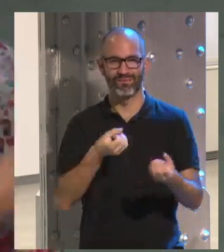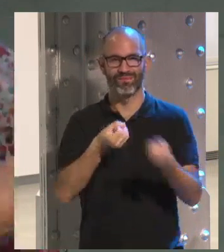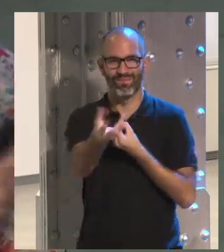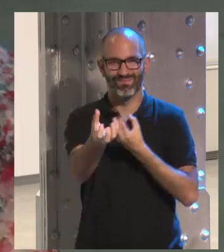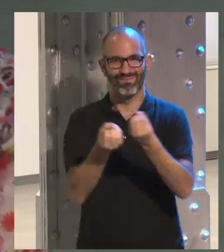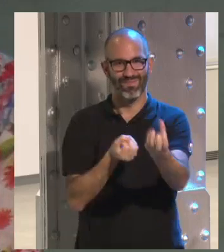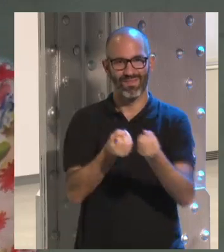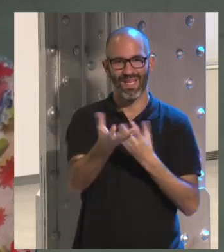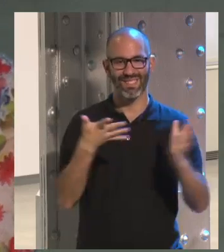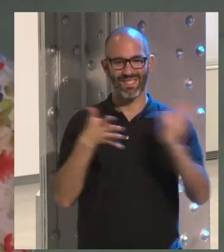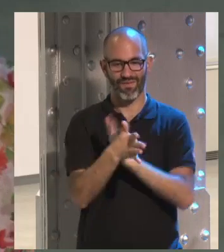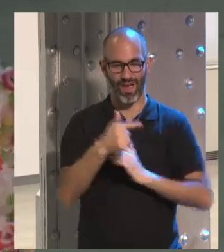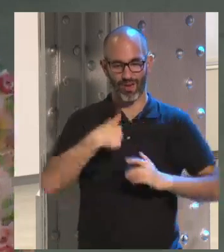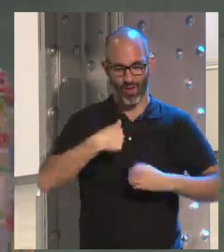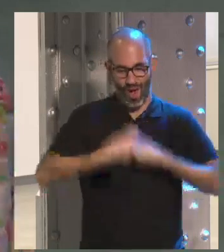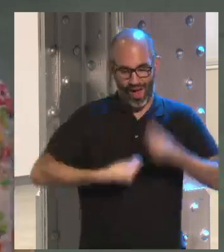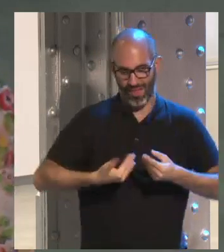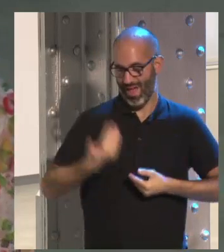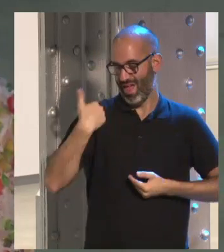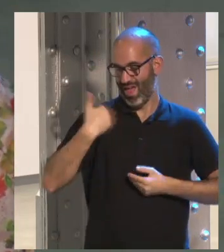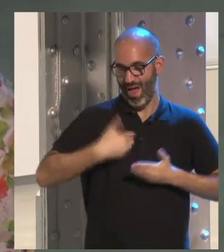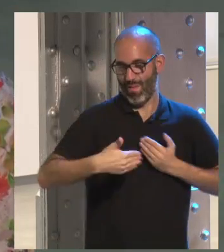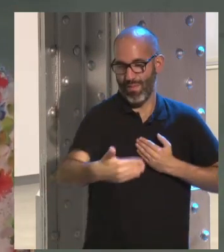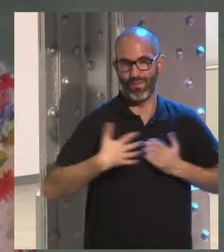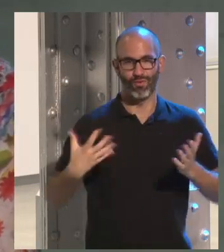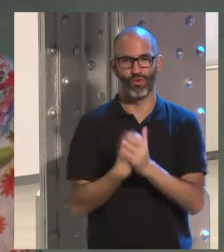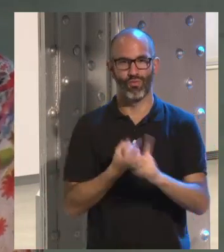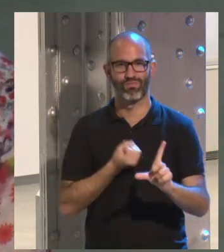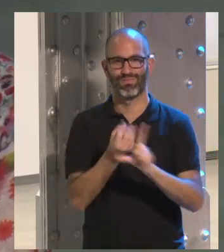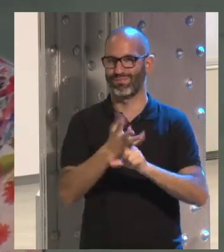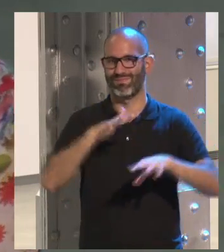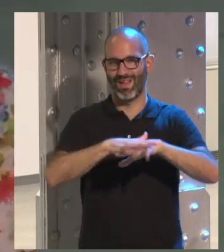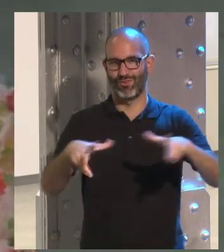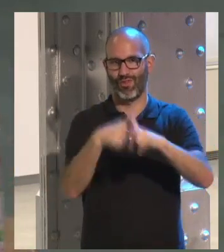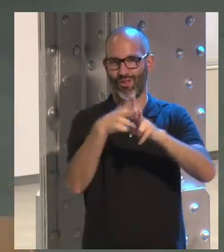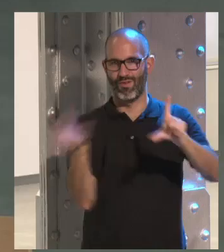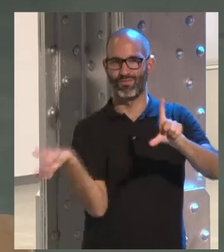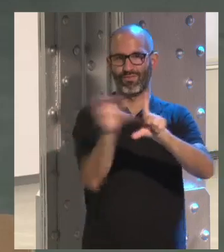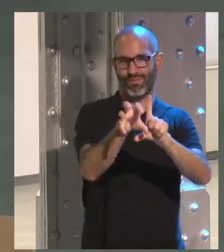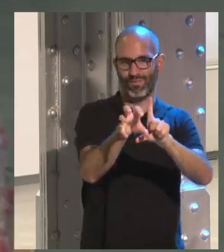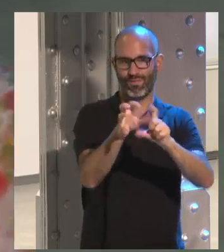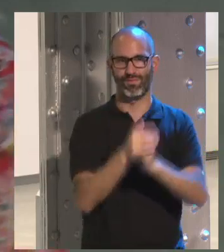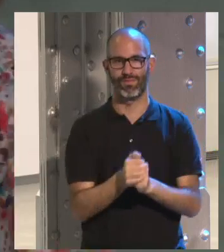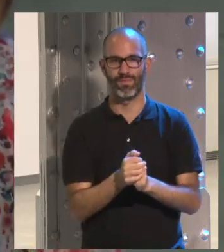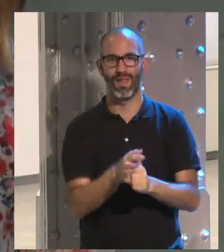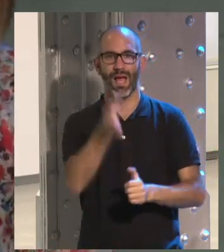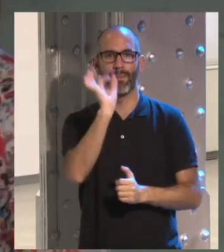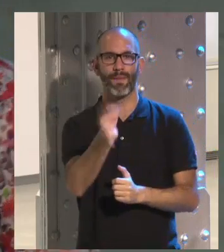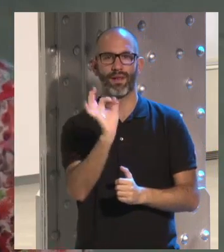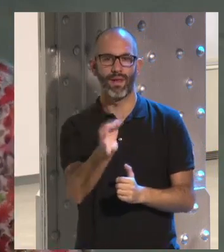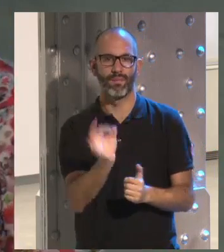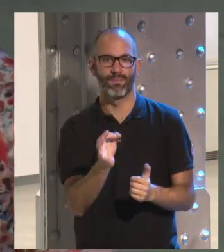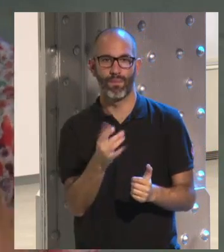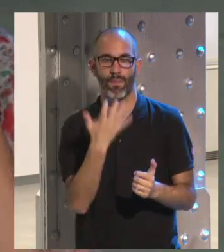lo que han hecho, lo que están haciendo y, sobre todo, lo que van a hacer. También es cierto que los jóvenes, lo que